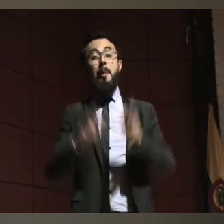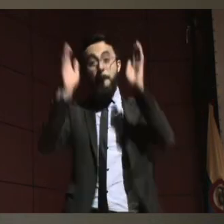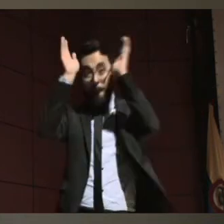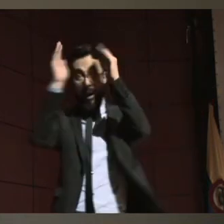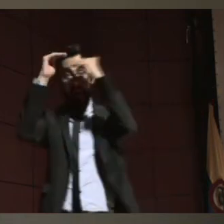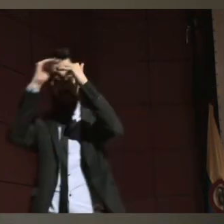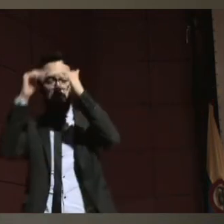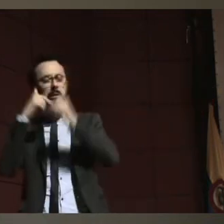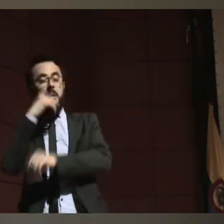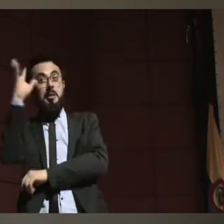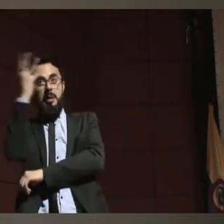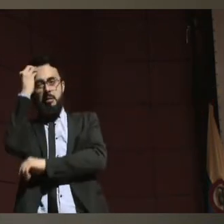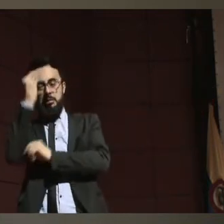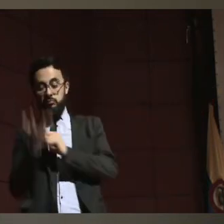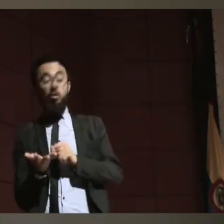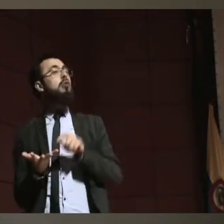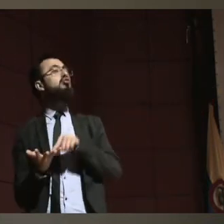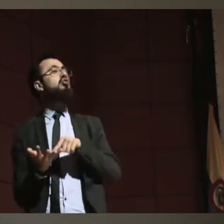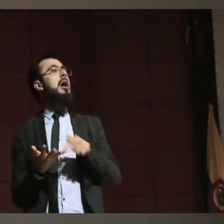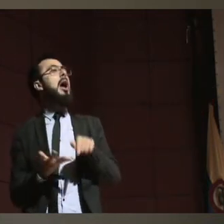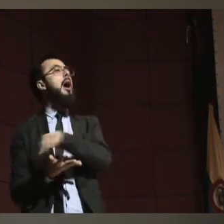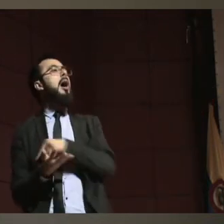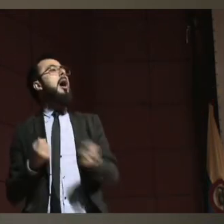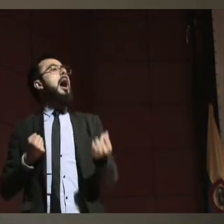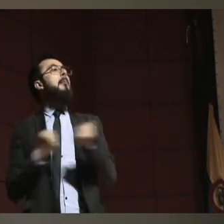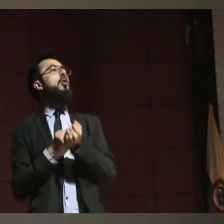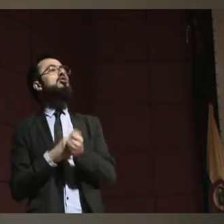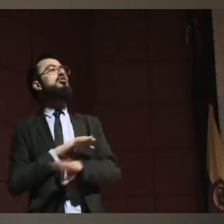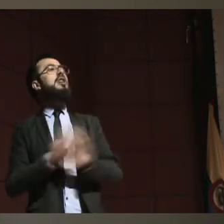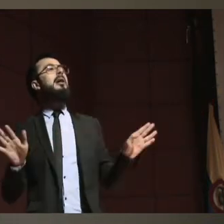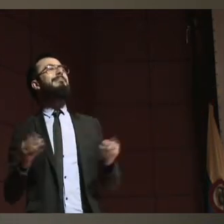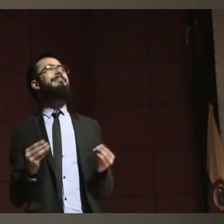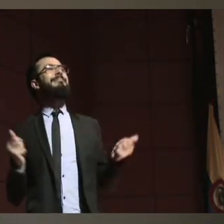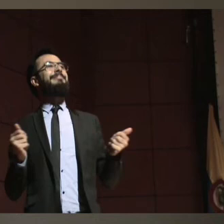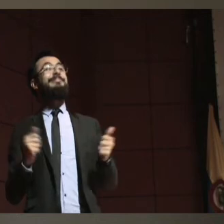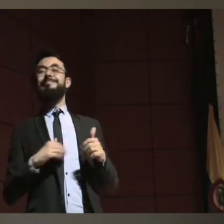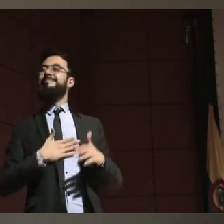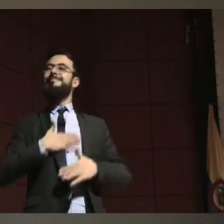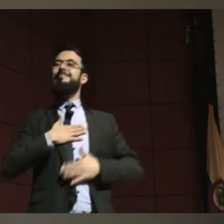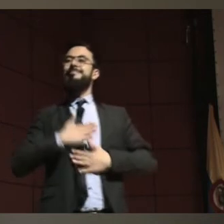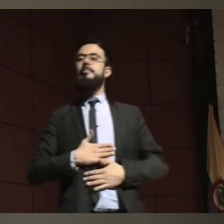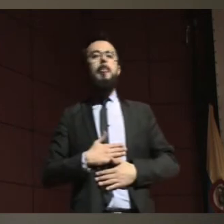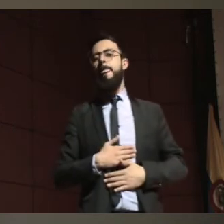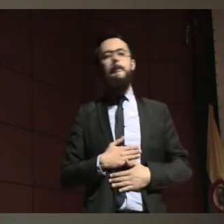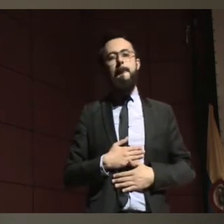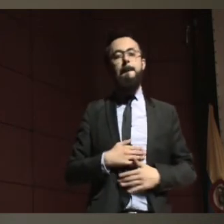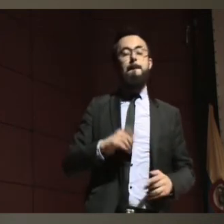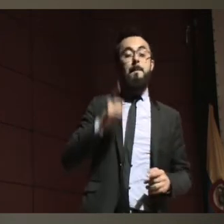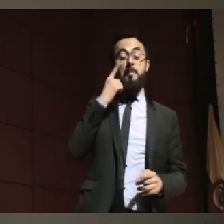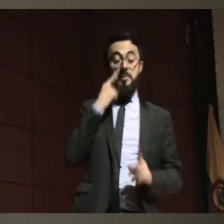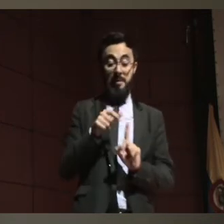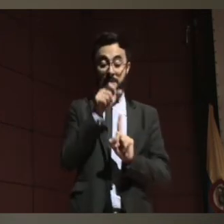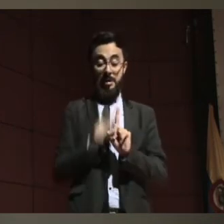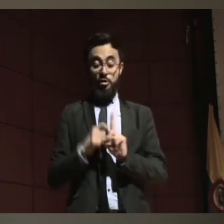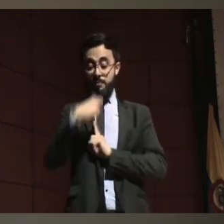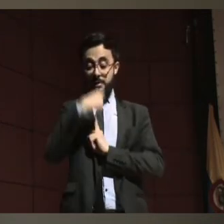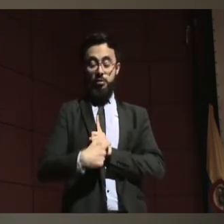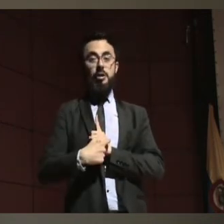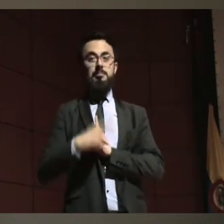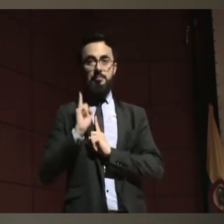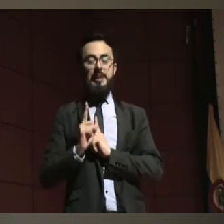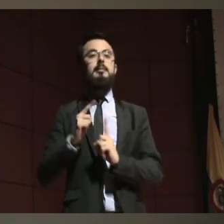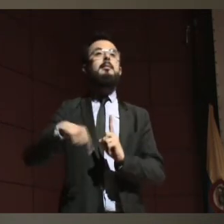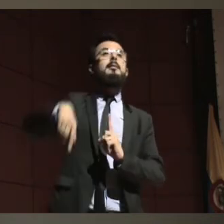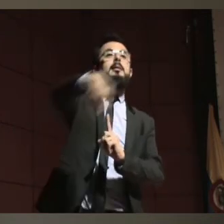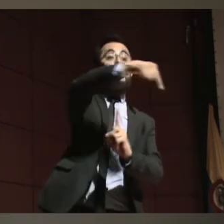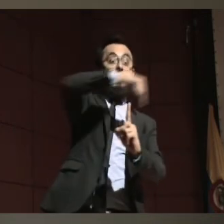interacción entre la competencia que tiene una persona y las demandas del entorno, lo que va a generar que se